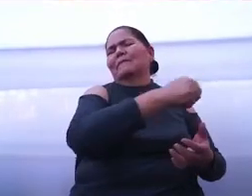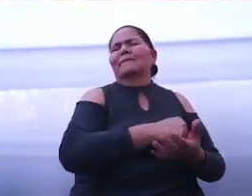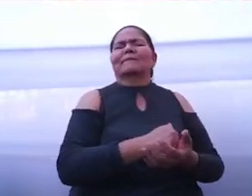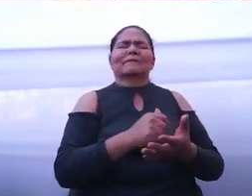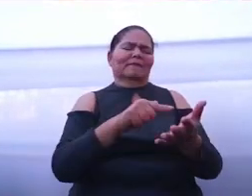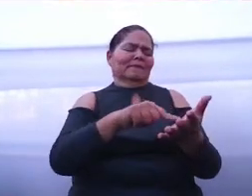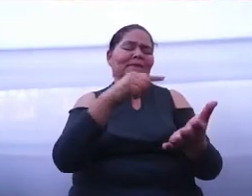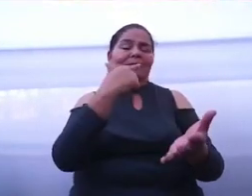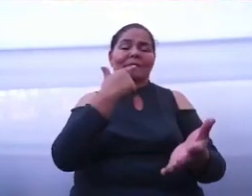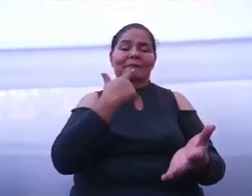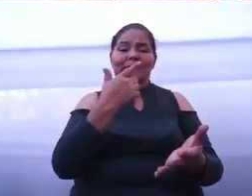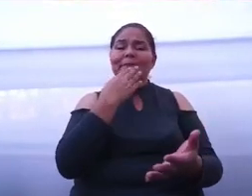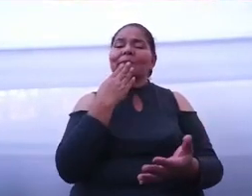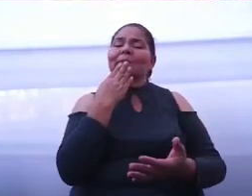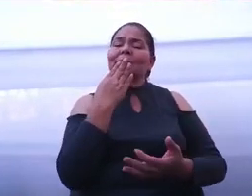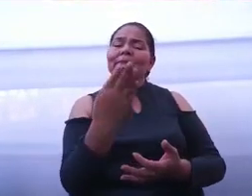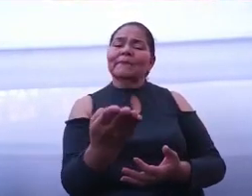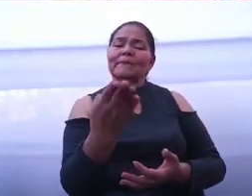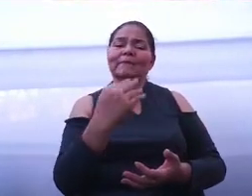celayenses de bien.